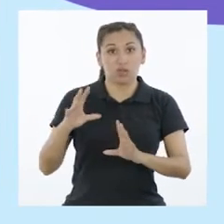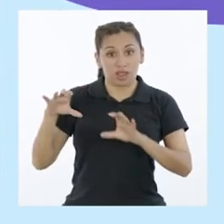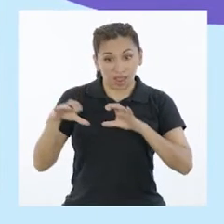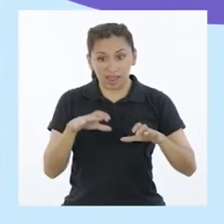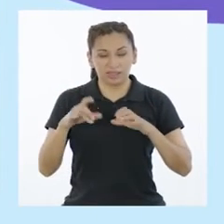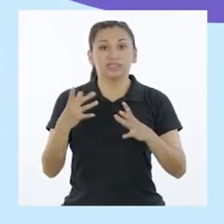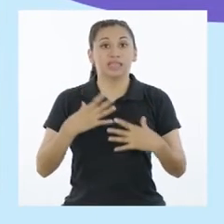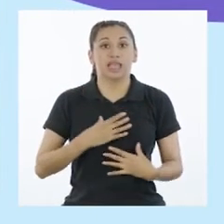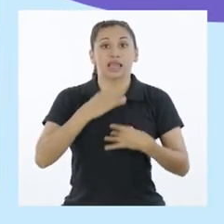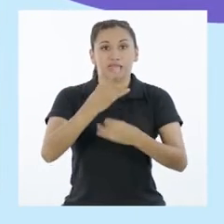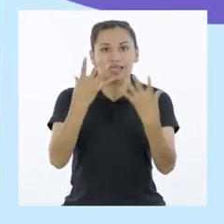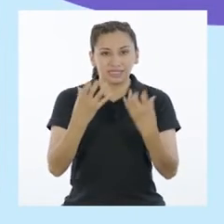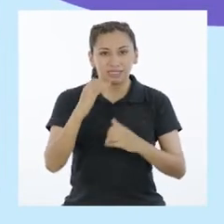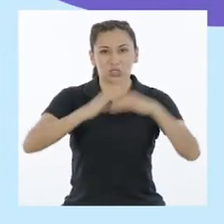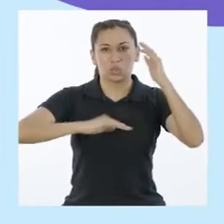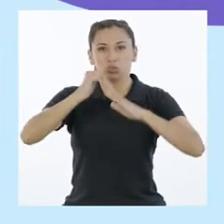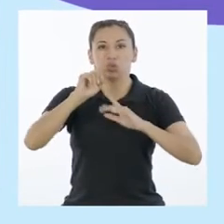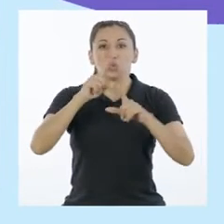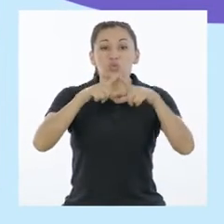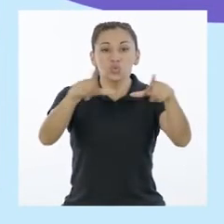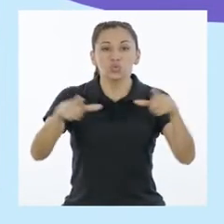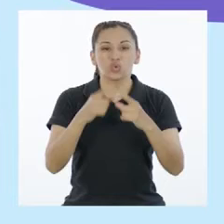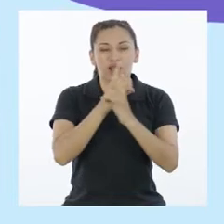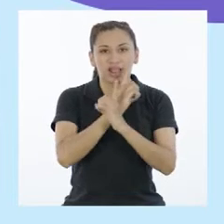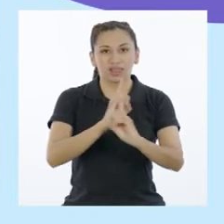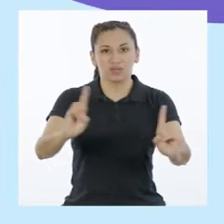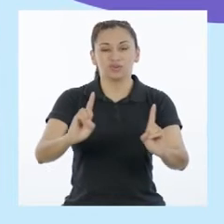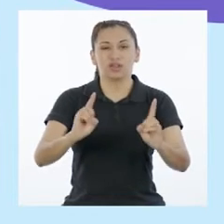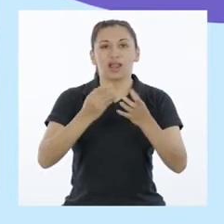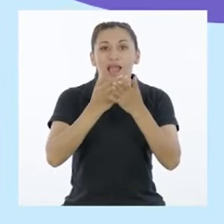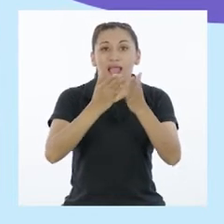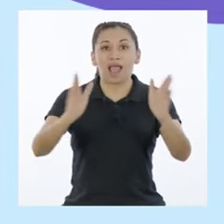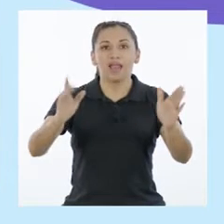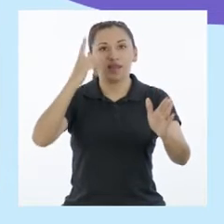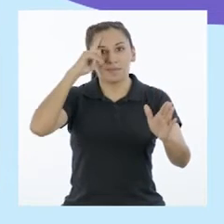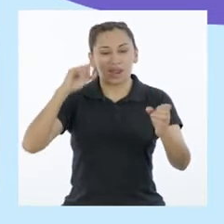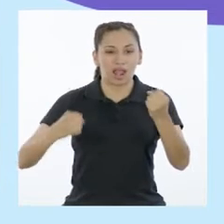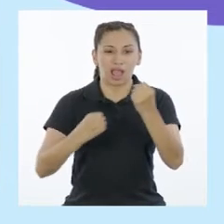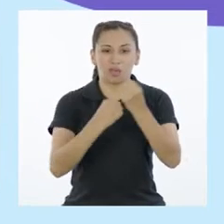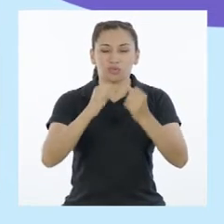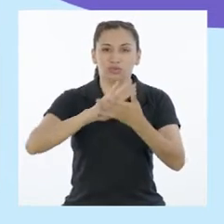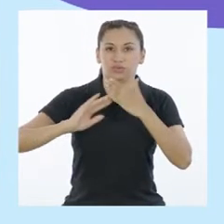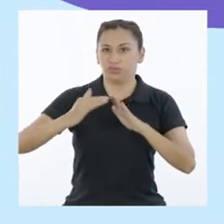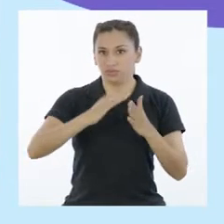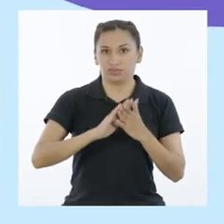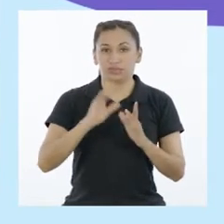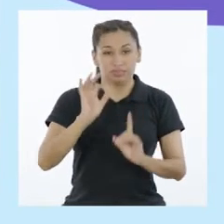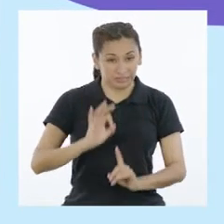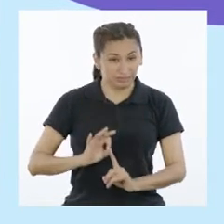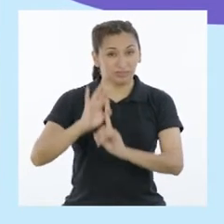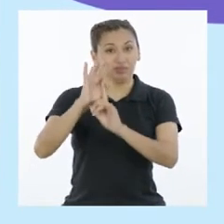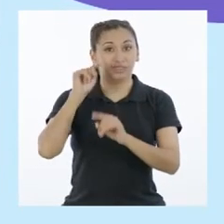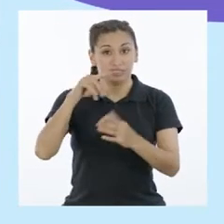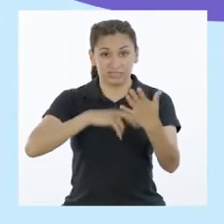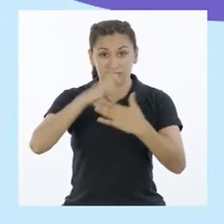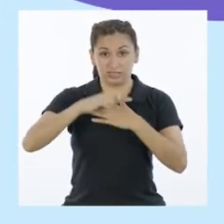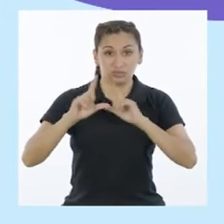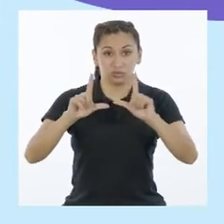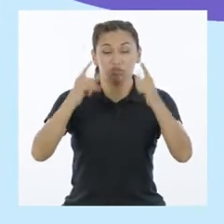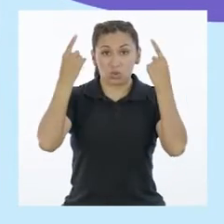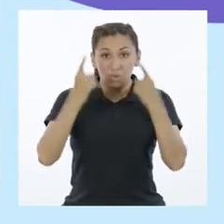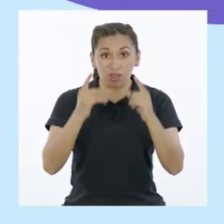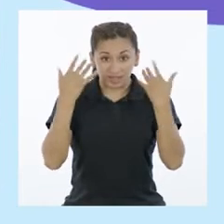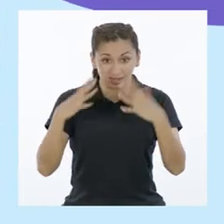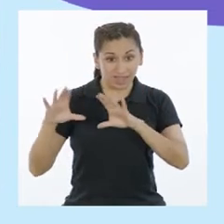interesados en construir una ciudadanía democrática, formando alianzas para lograr el bien común. Lo ideal es que este